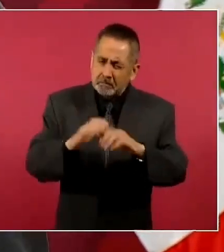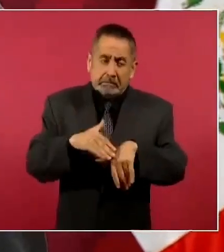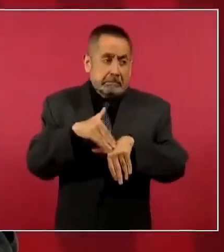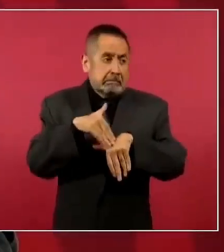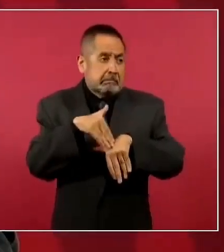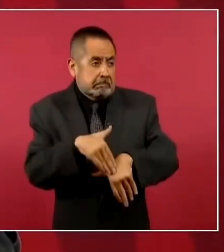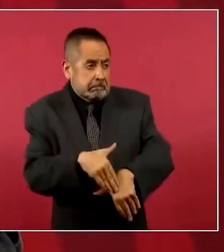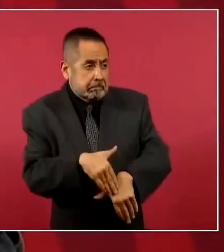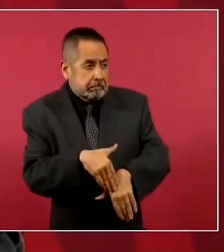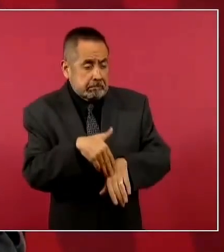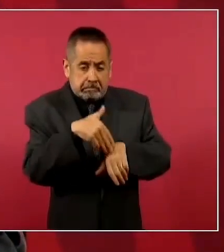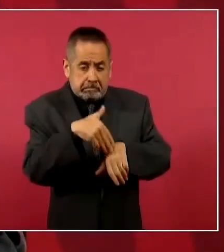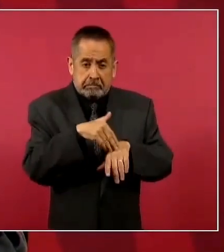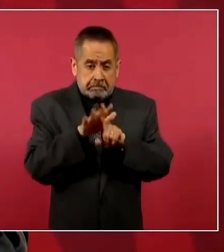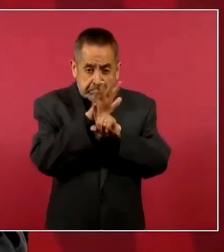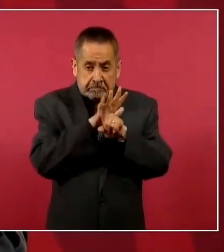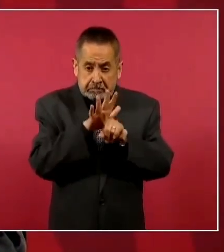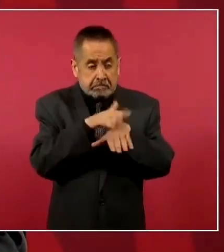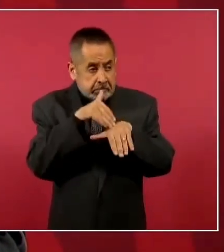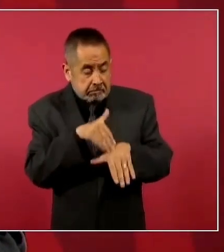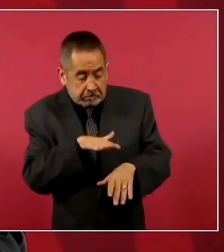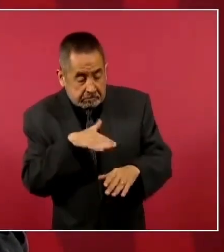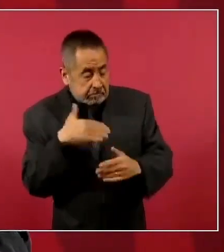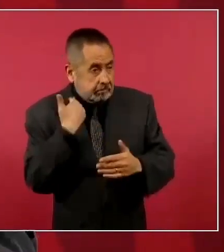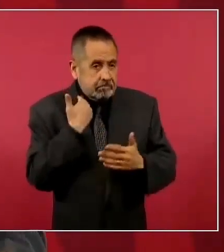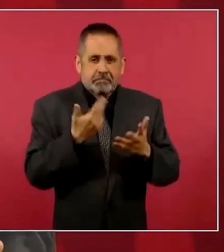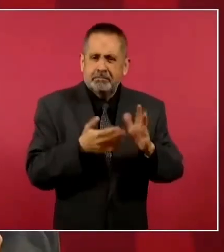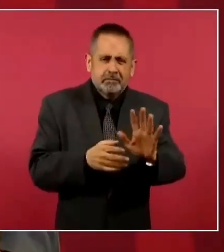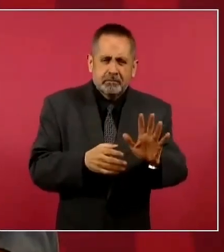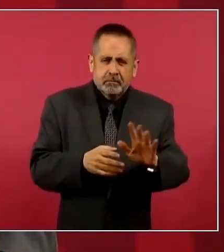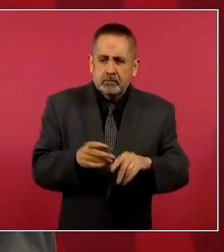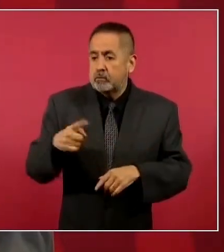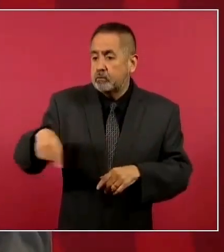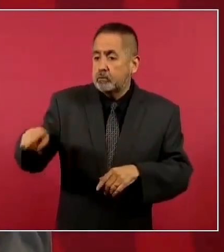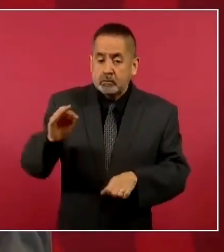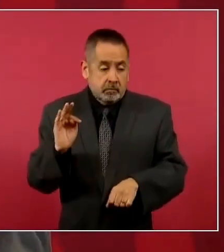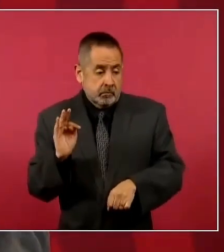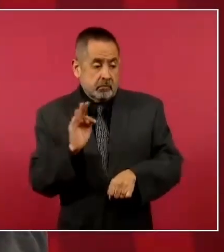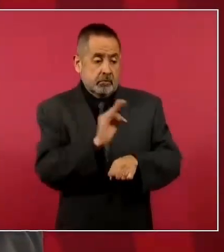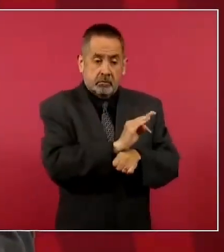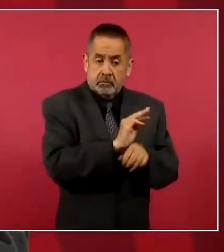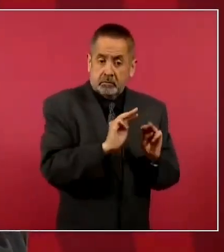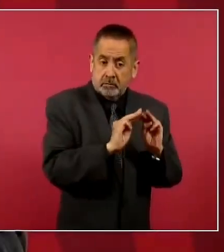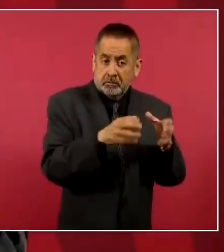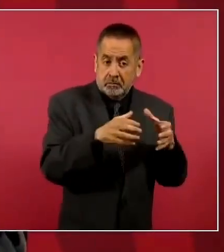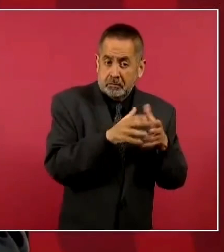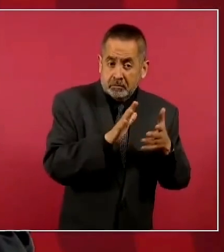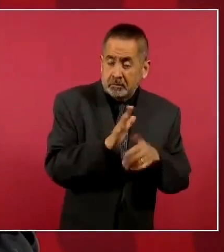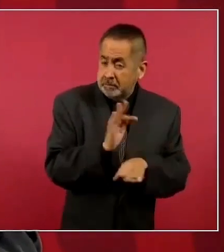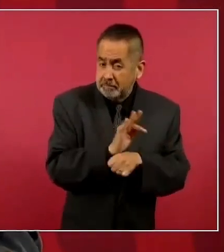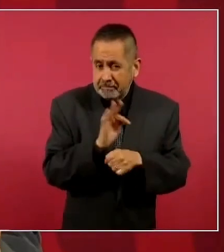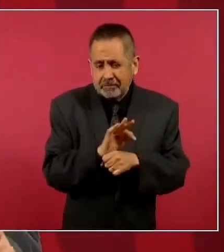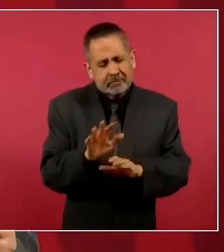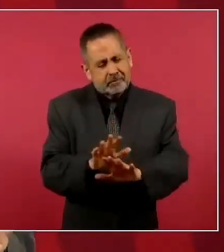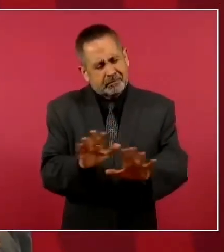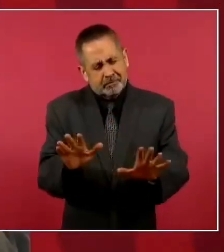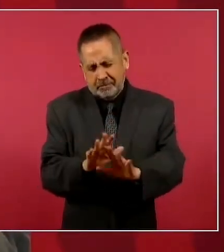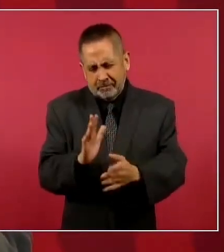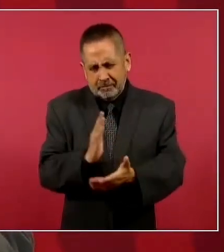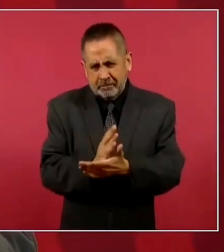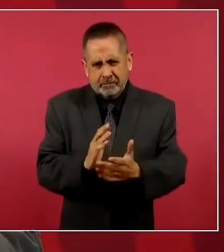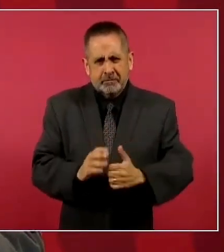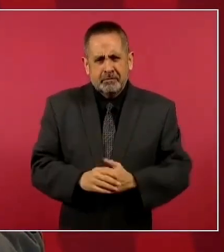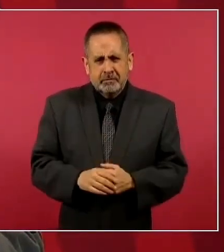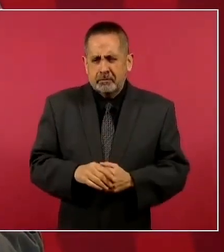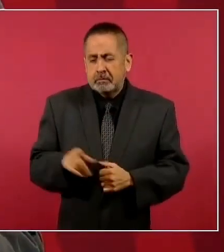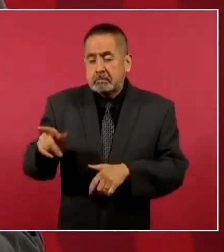que no protejan a estas bandas, que